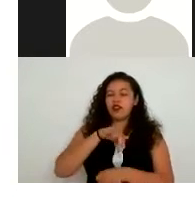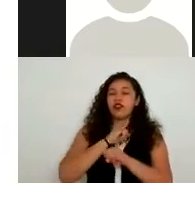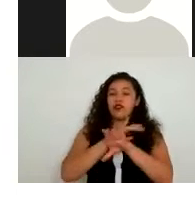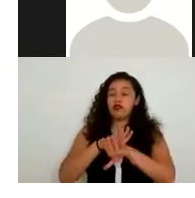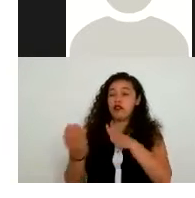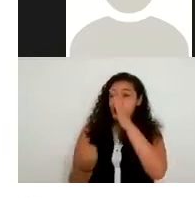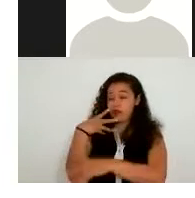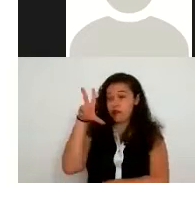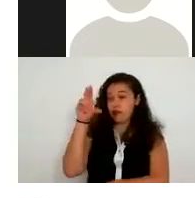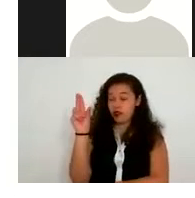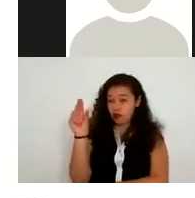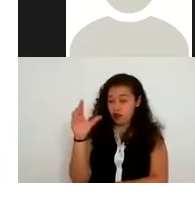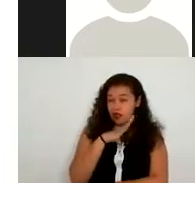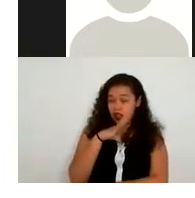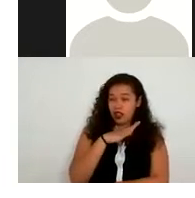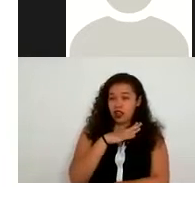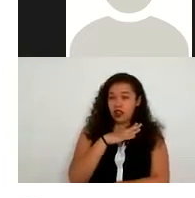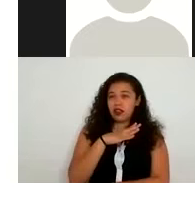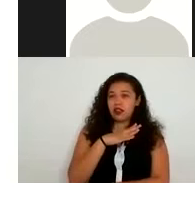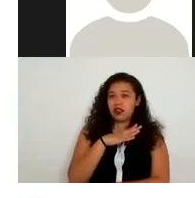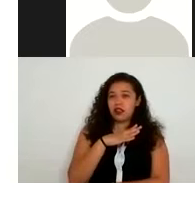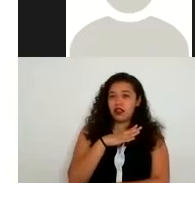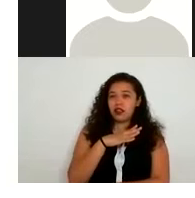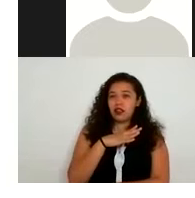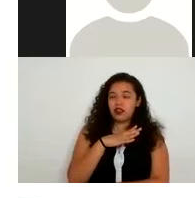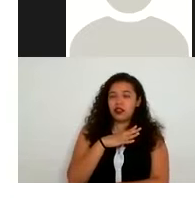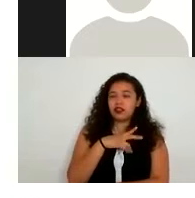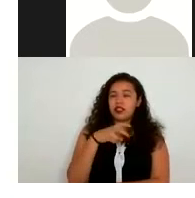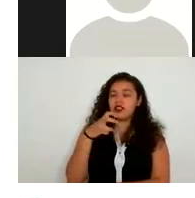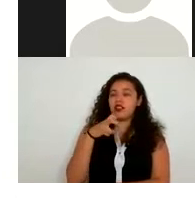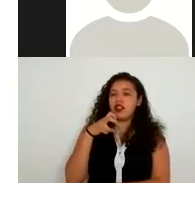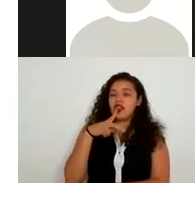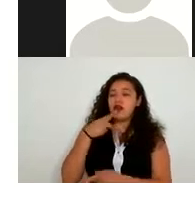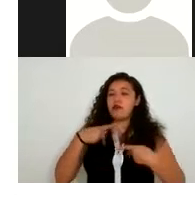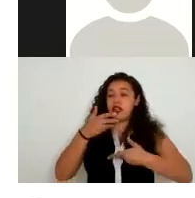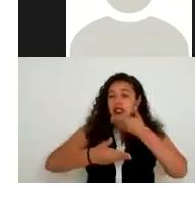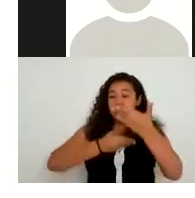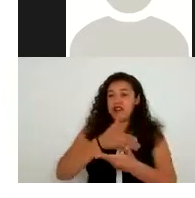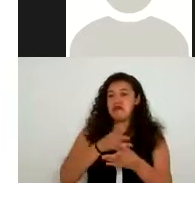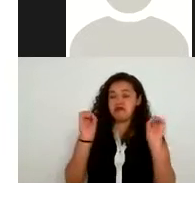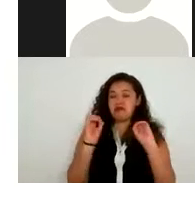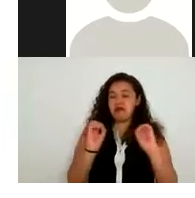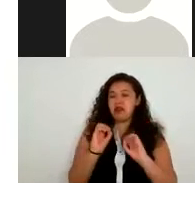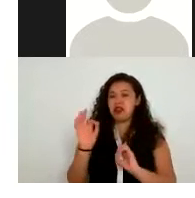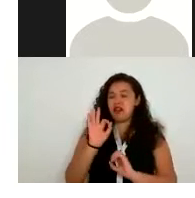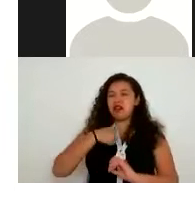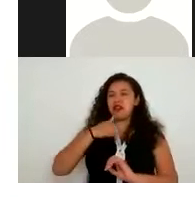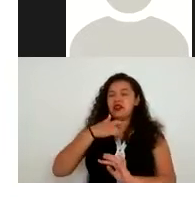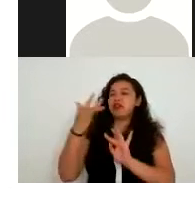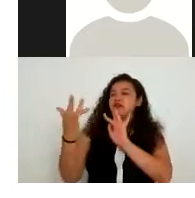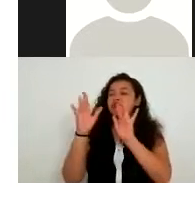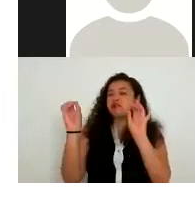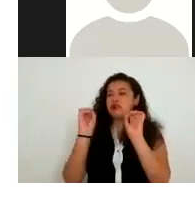repercutir en no dar un servicio a una persona que lo requería ya sea porque no la pudimos localizar o algún las